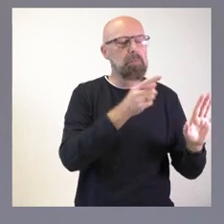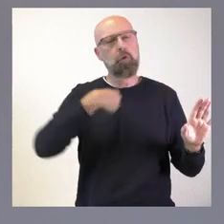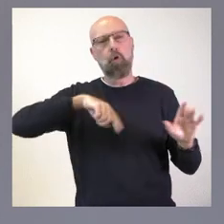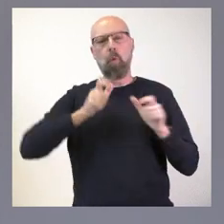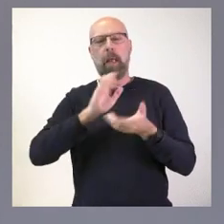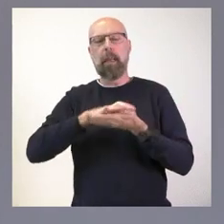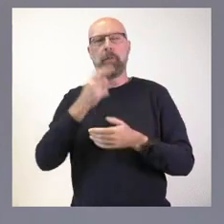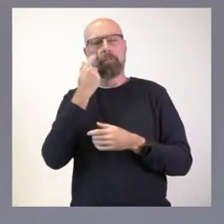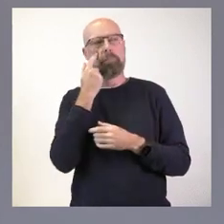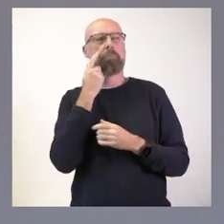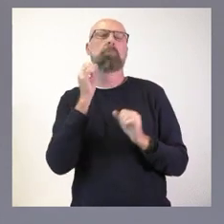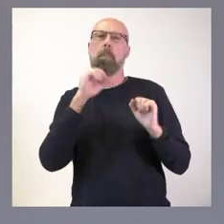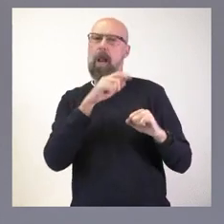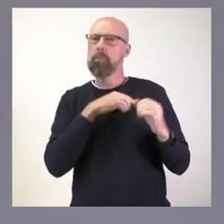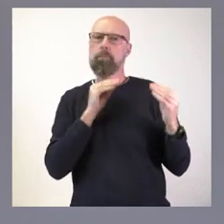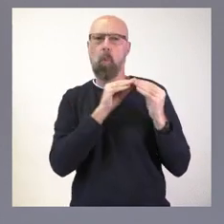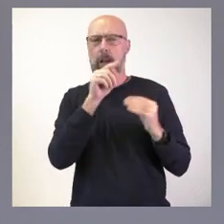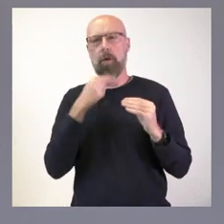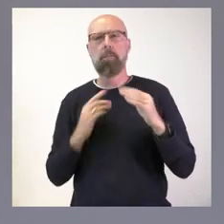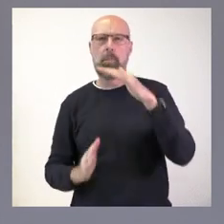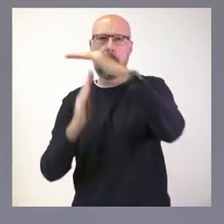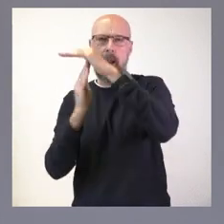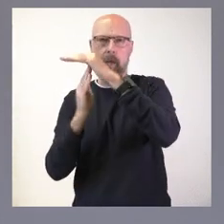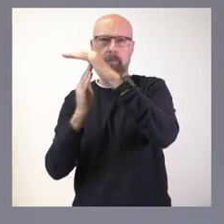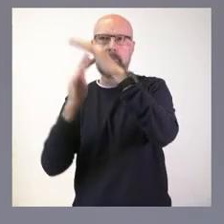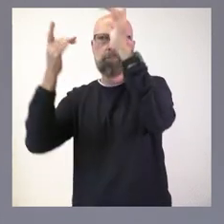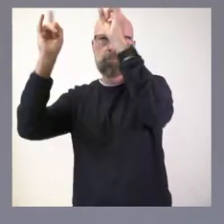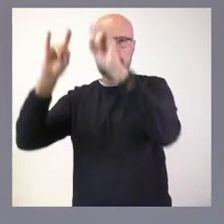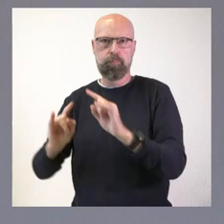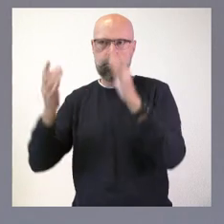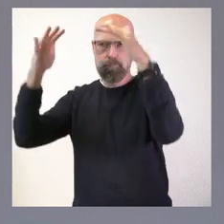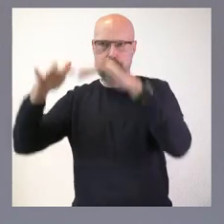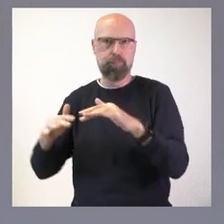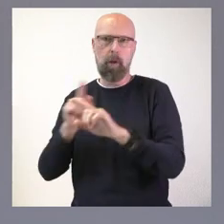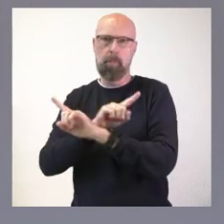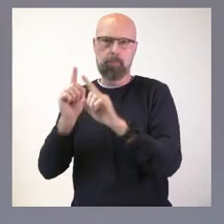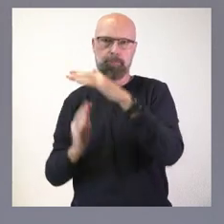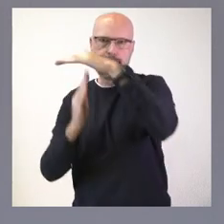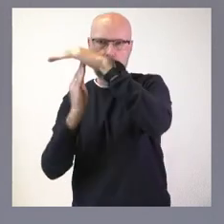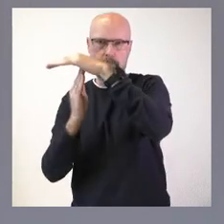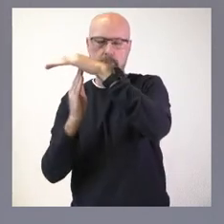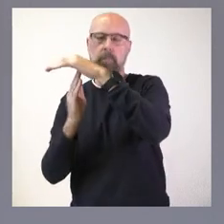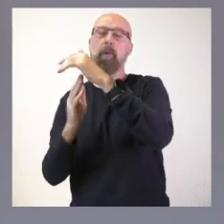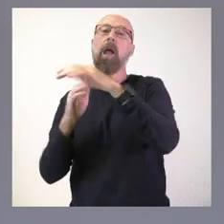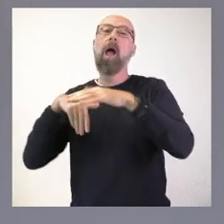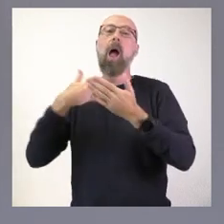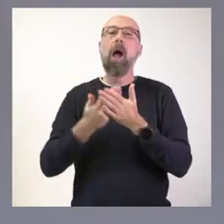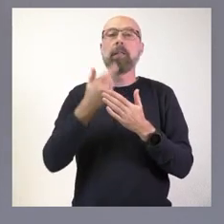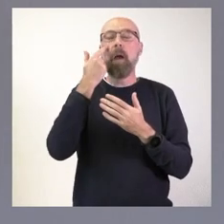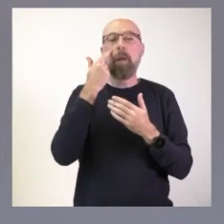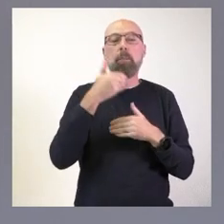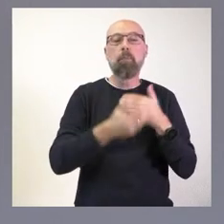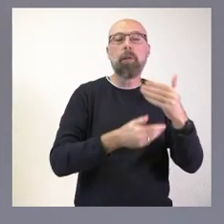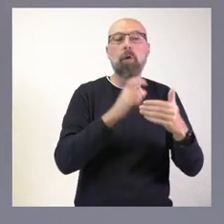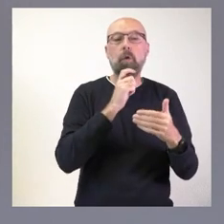Castilla y León proceder a esta paralización cautelar en tanto y cuanto desarrollamos el procedimiento de la posibilidad de